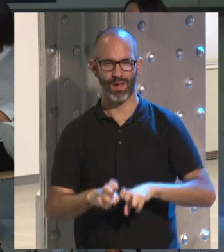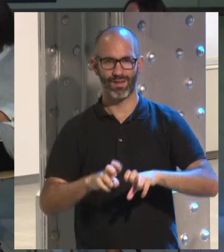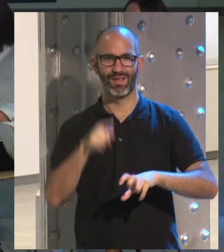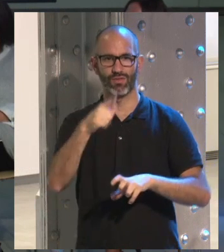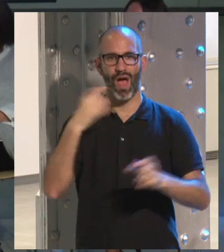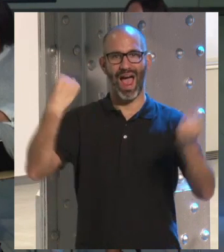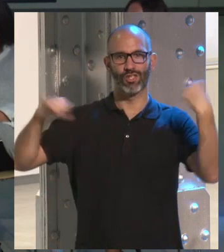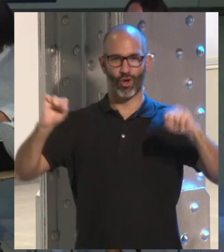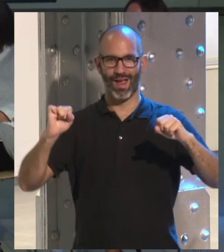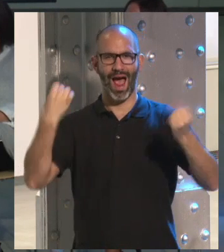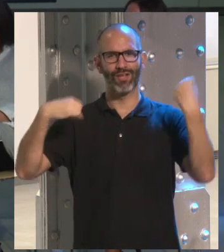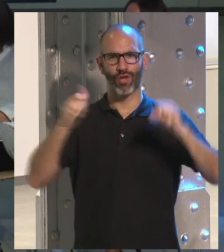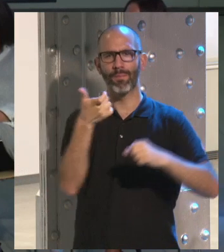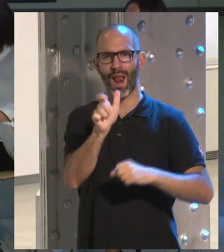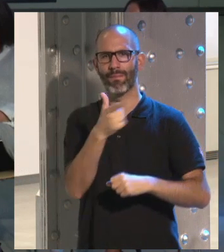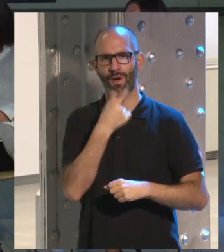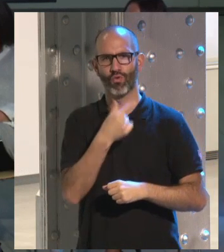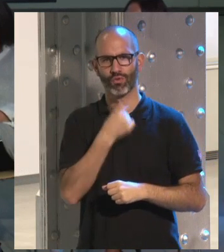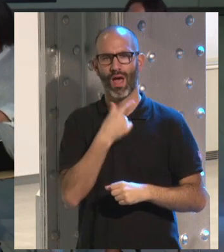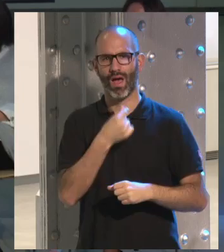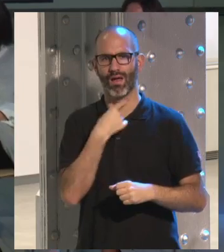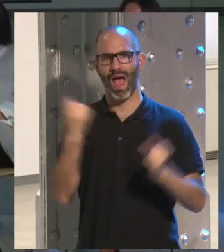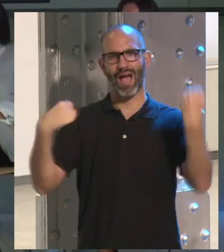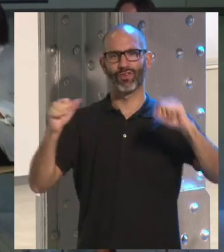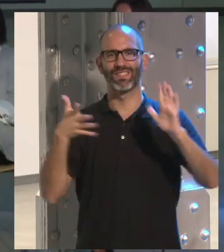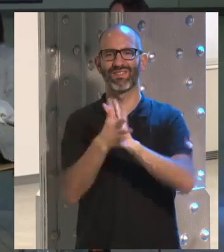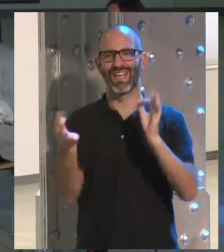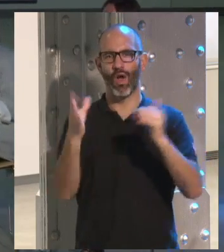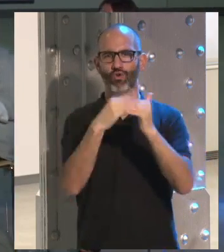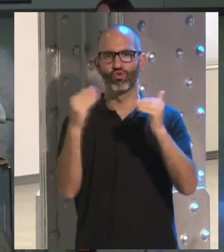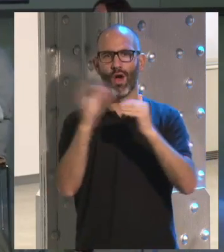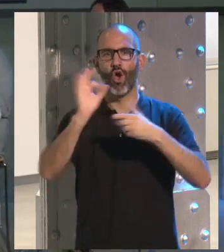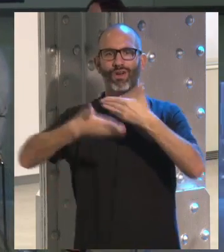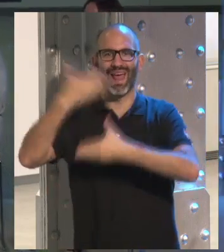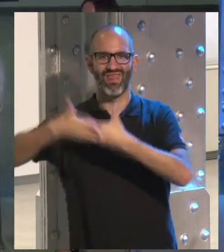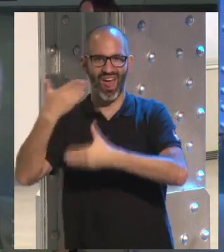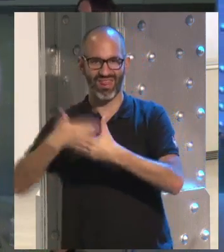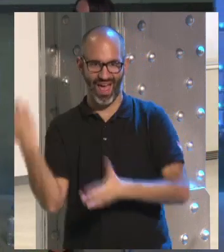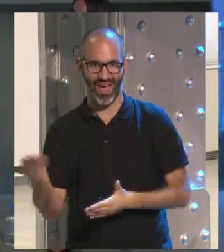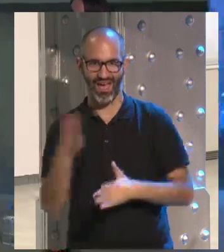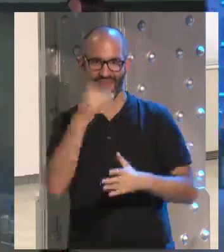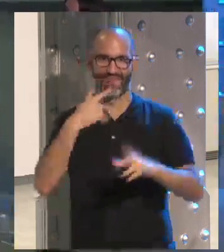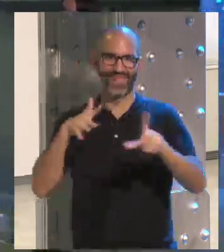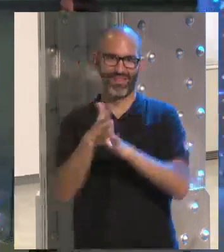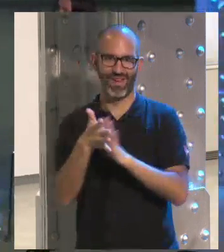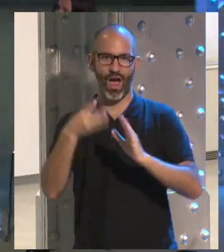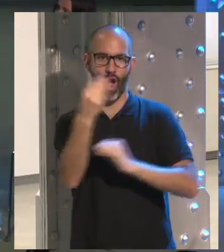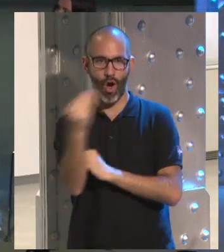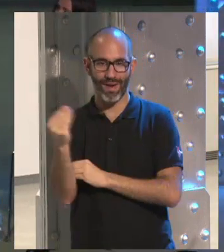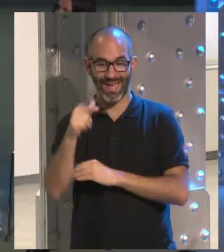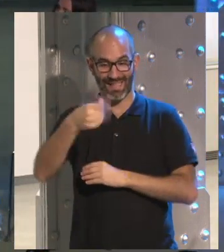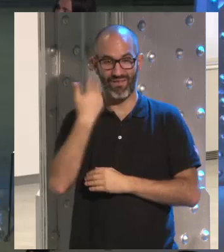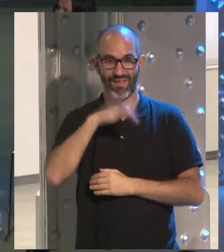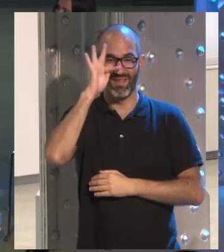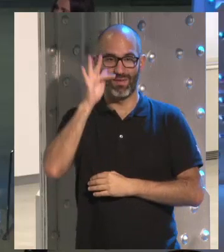lo llamo así, actores, porque me gusta ese término. Cuando digo actores, hablo de usuarios y de tendencias, sobre todo de los jóvenes. Este